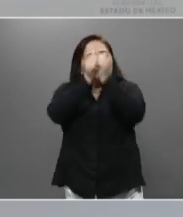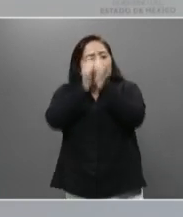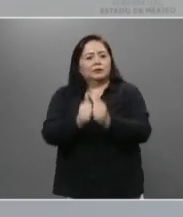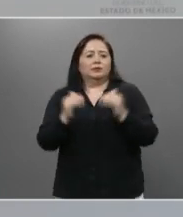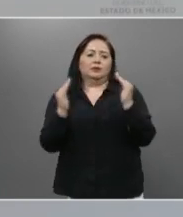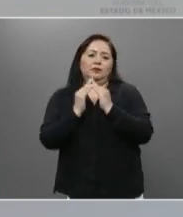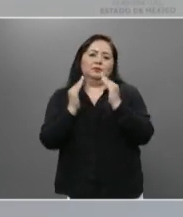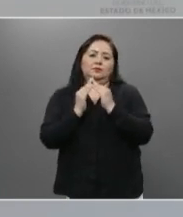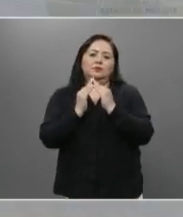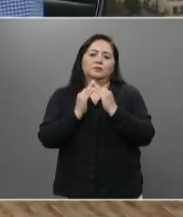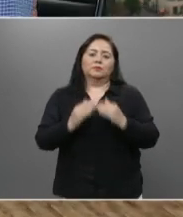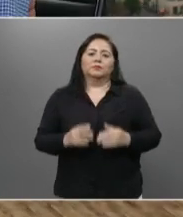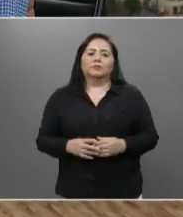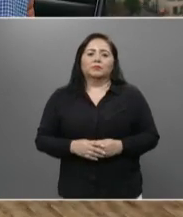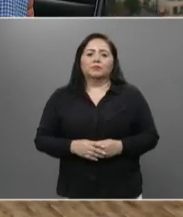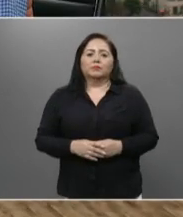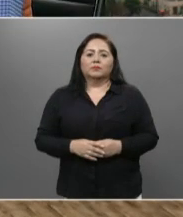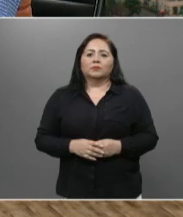casa.